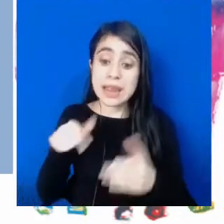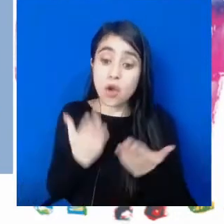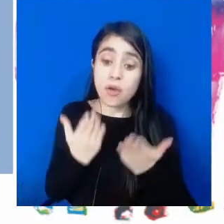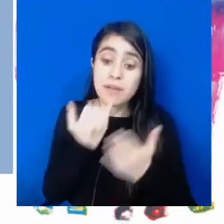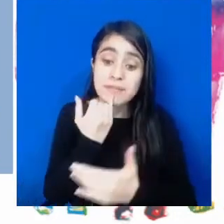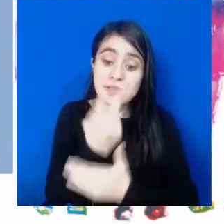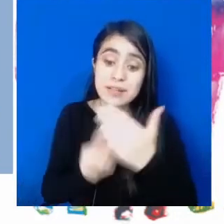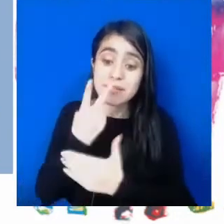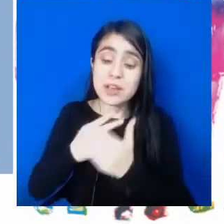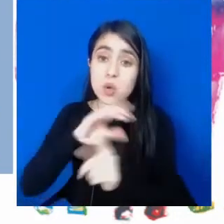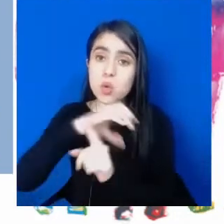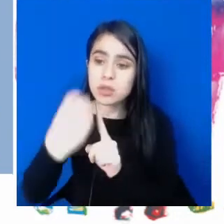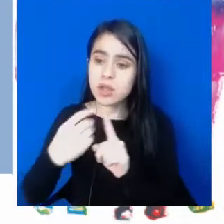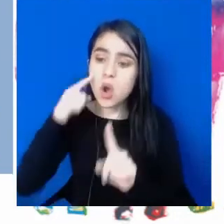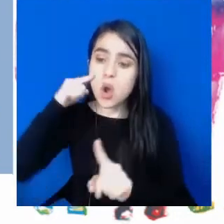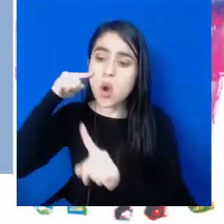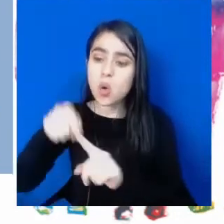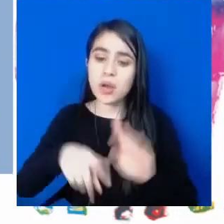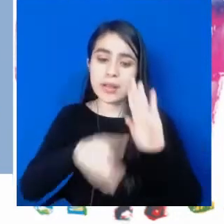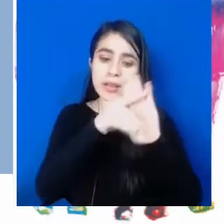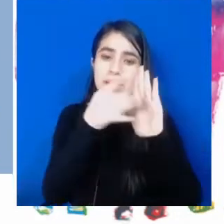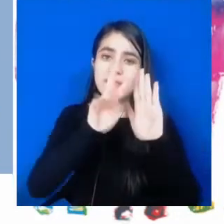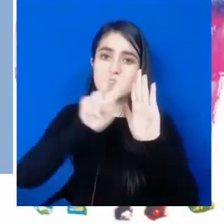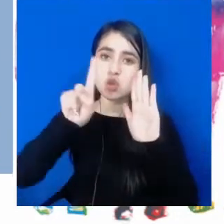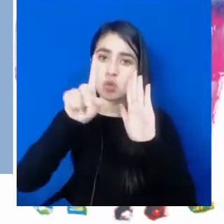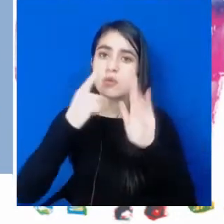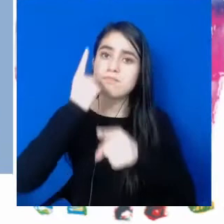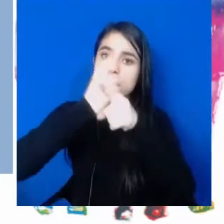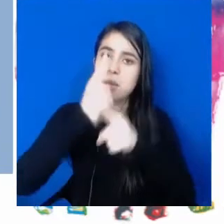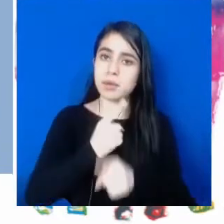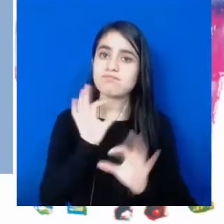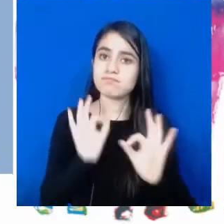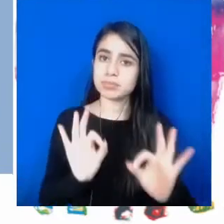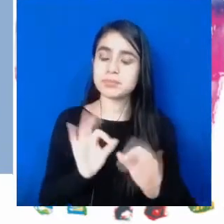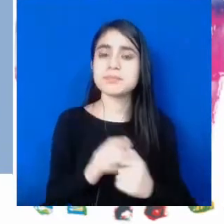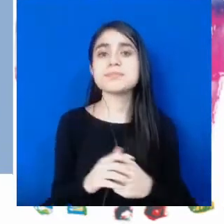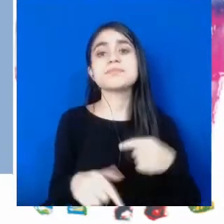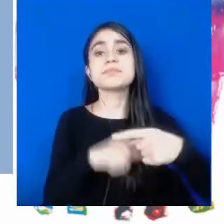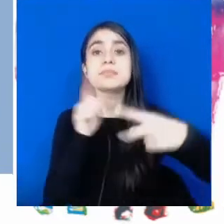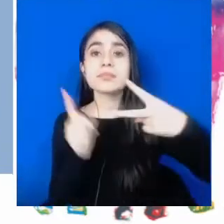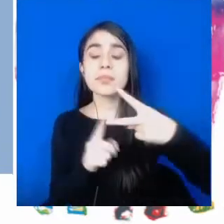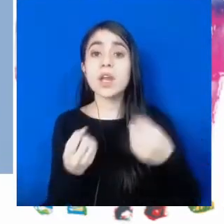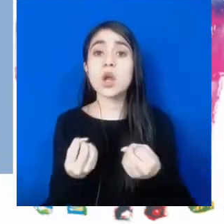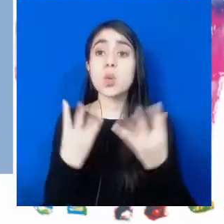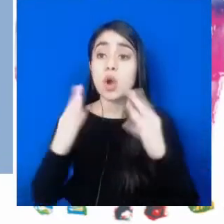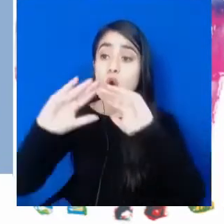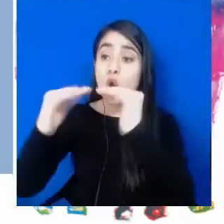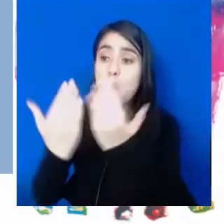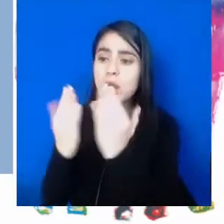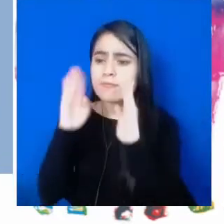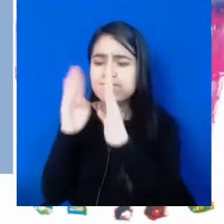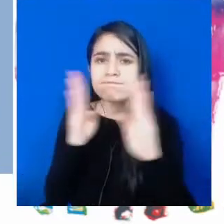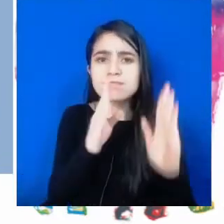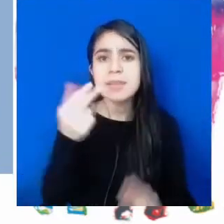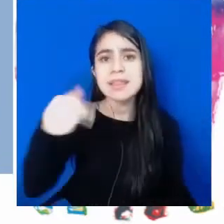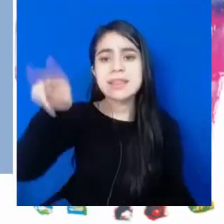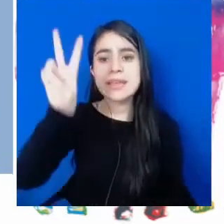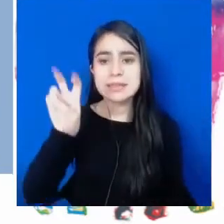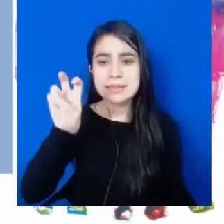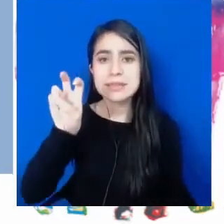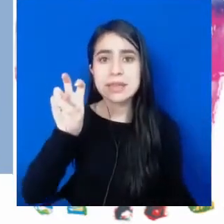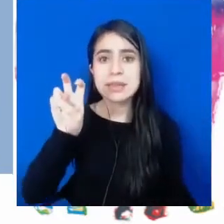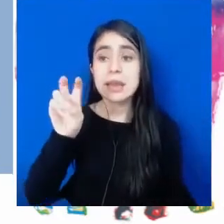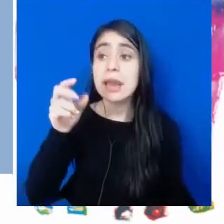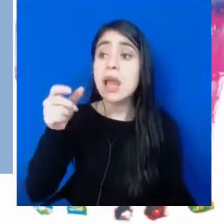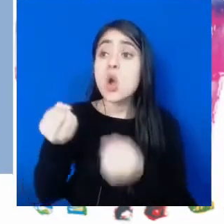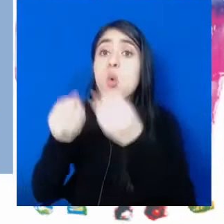es la que permite implementar, dar cumplimiento al decreto 1421. También llegamos a 17 colegios, en donde debe haber